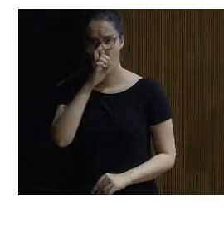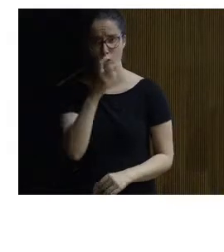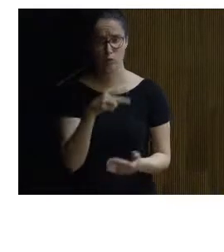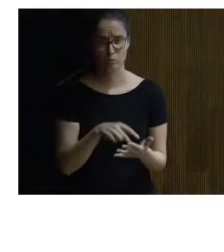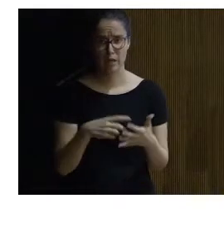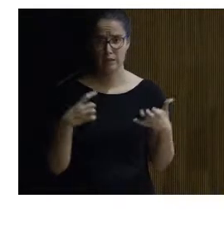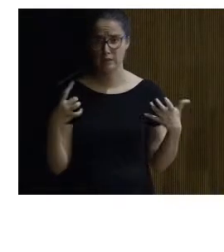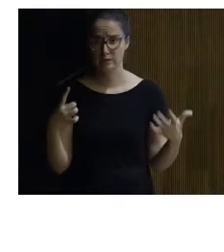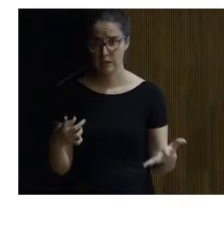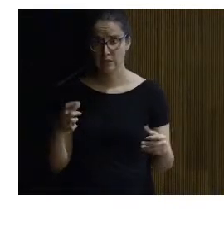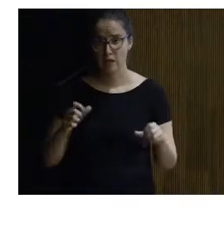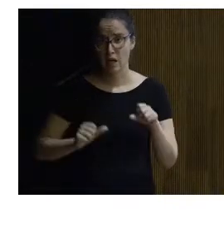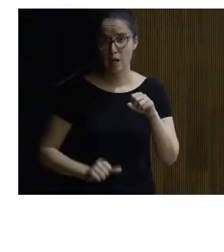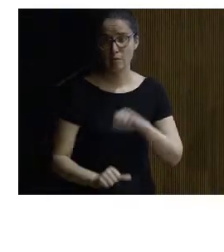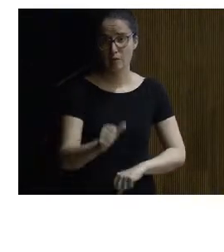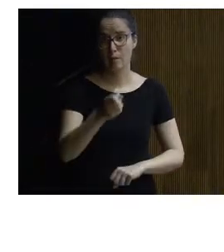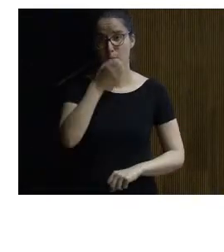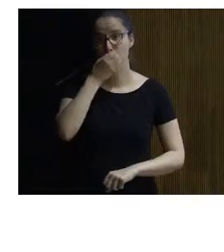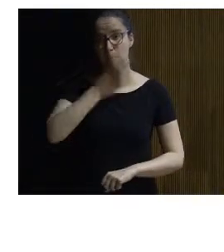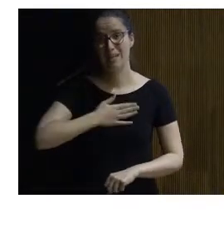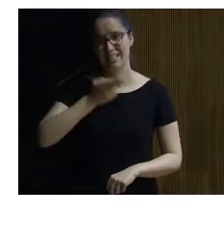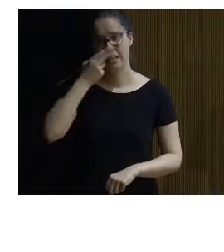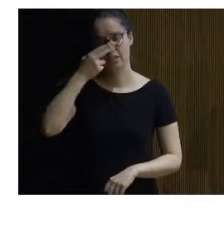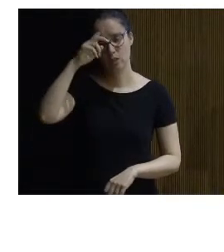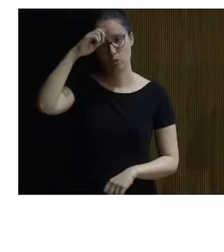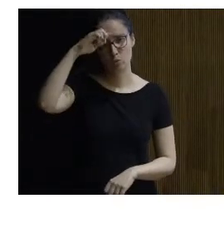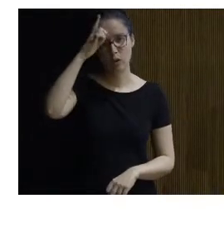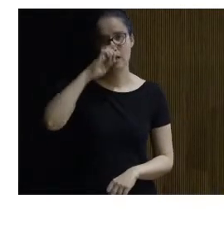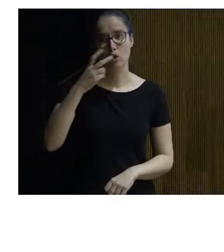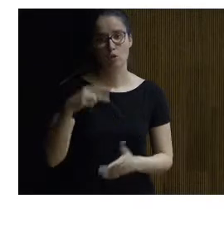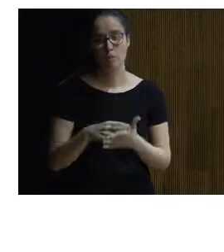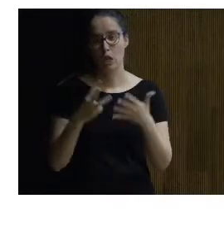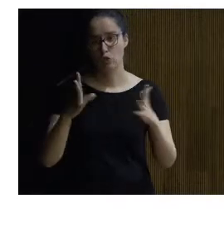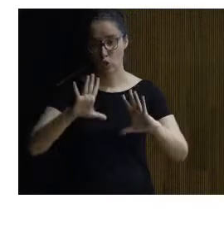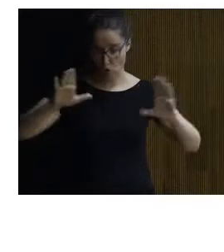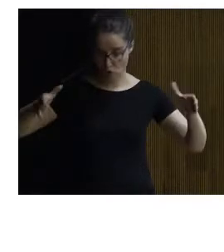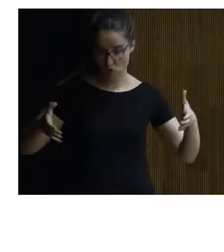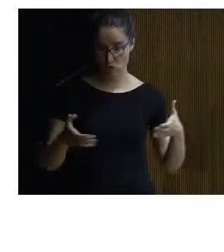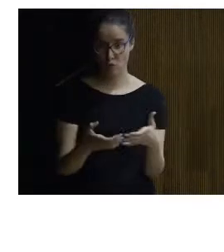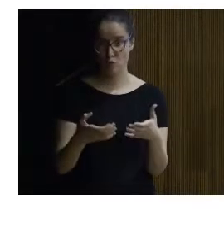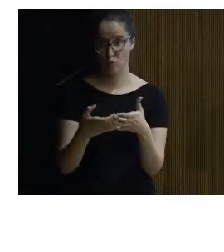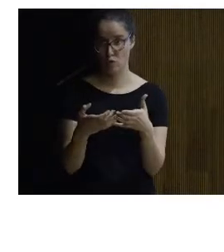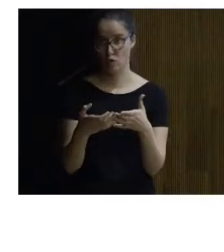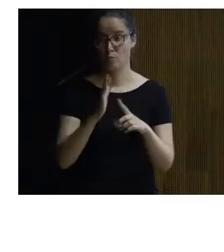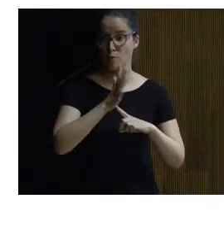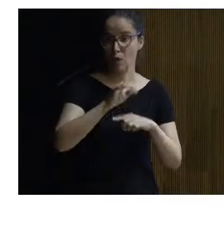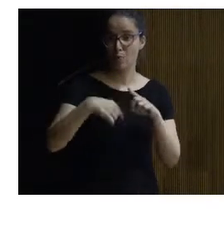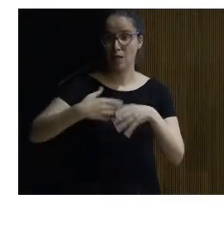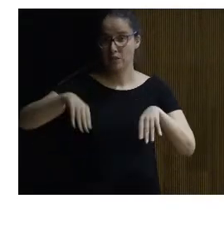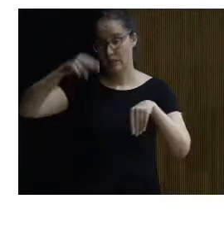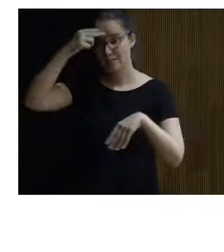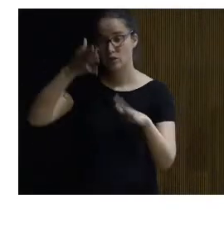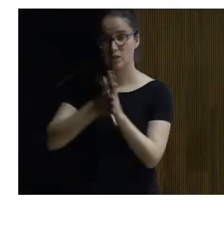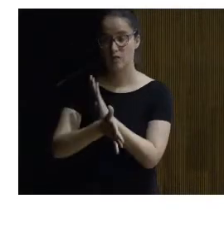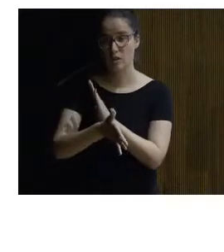mil seis están considerados bien de interés cultural y desde el año dos mil ocho el conjunto del cerro más los molinos más el castillo tienen